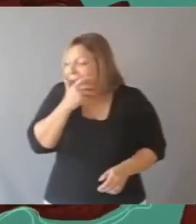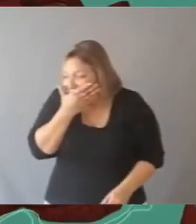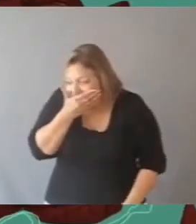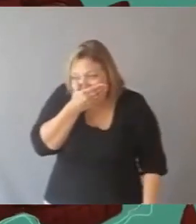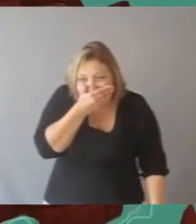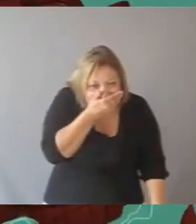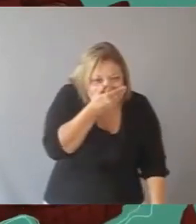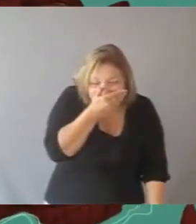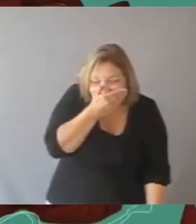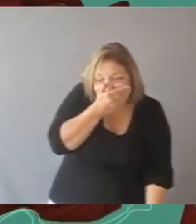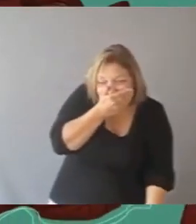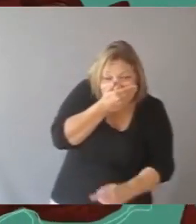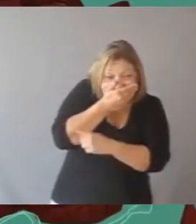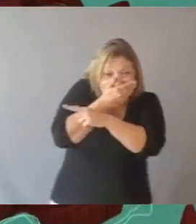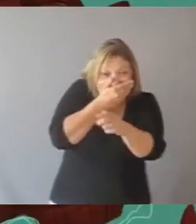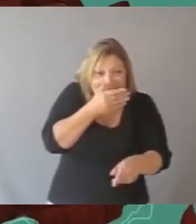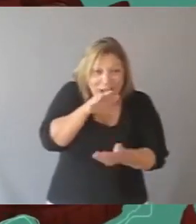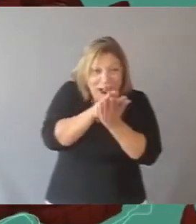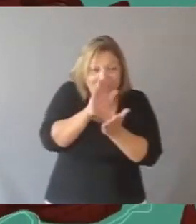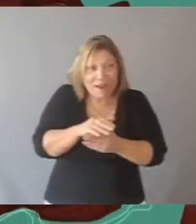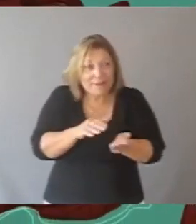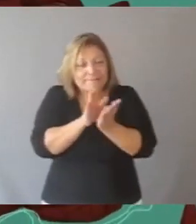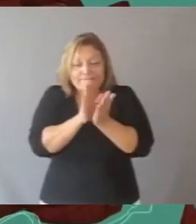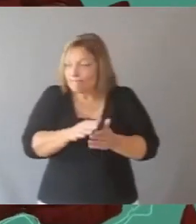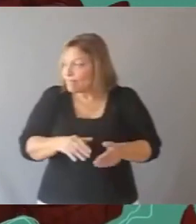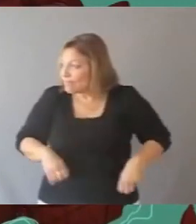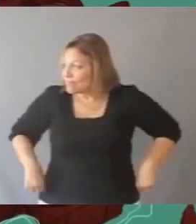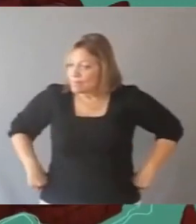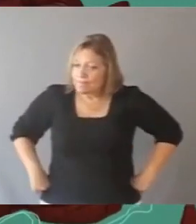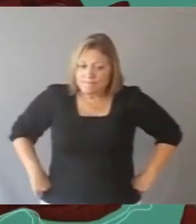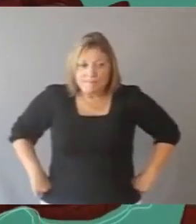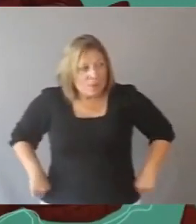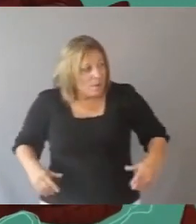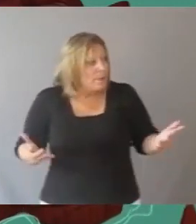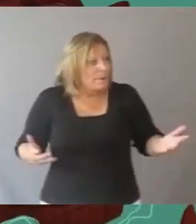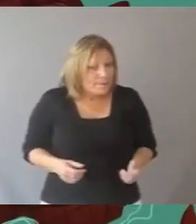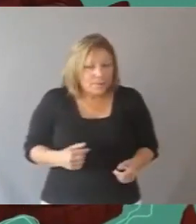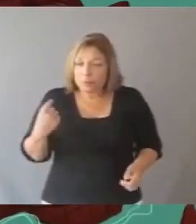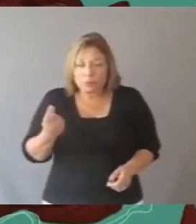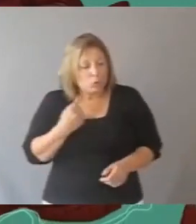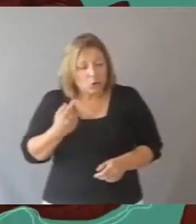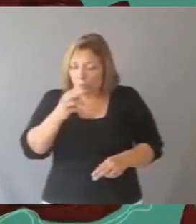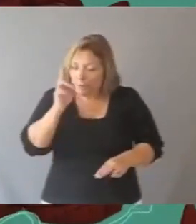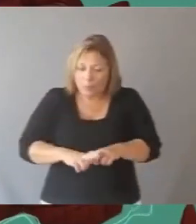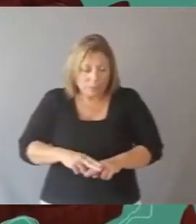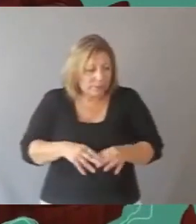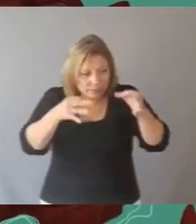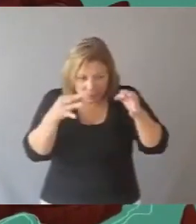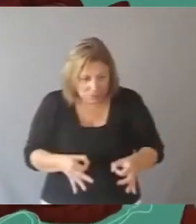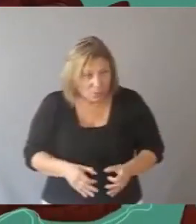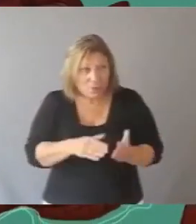hacían burlas tapándose la boca. —Bueno, dijeron entonces los yacarés saliendo del agua, vamos a morir todos